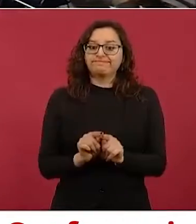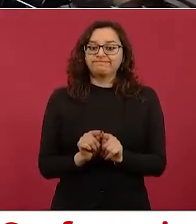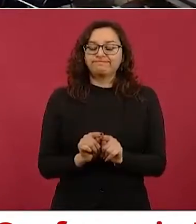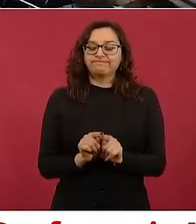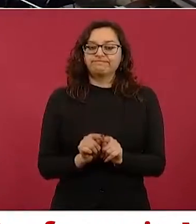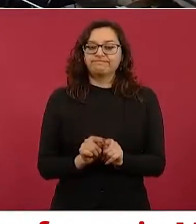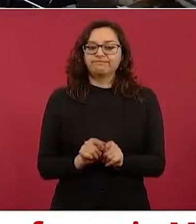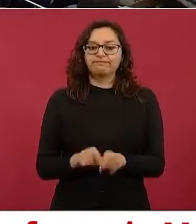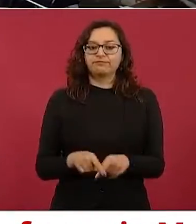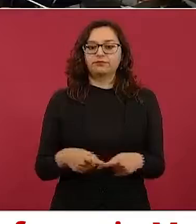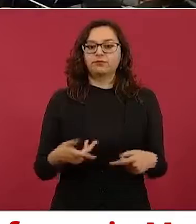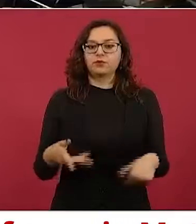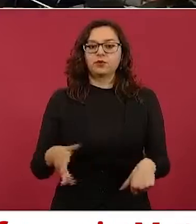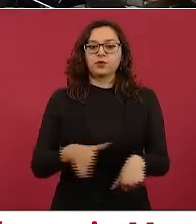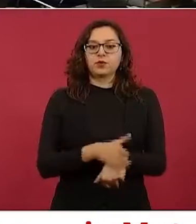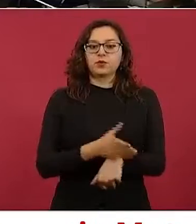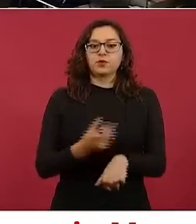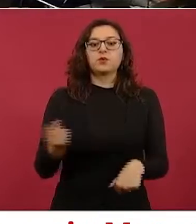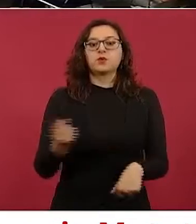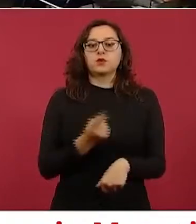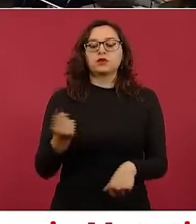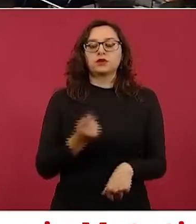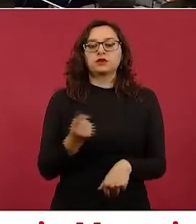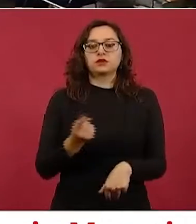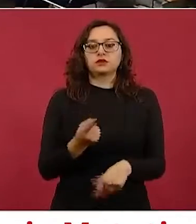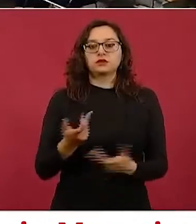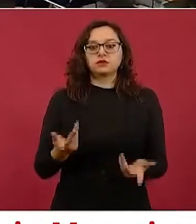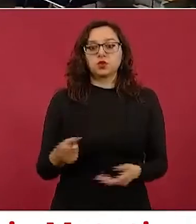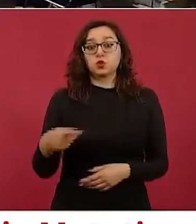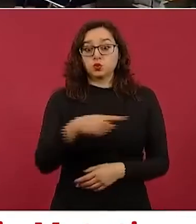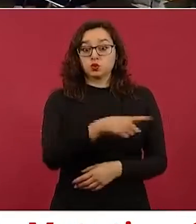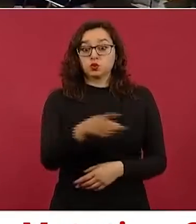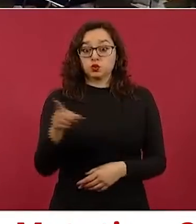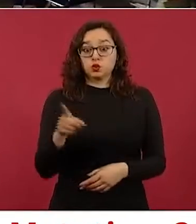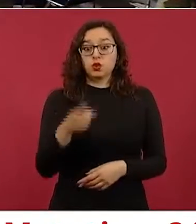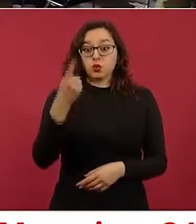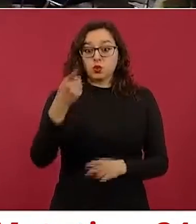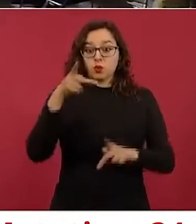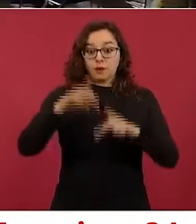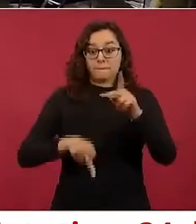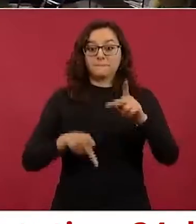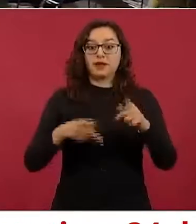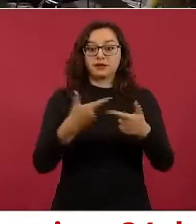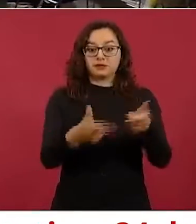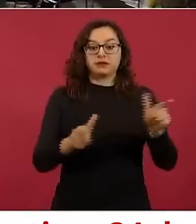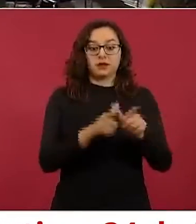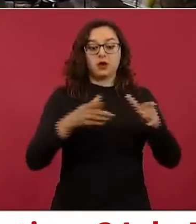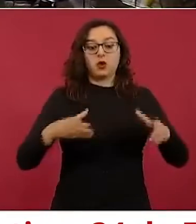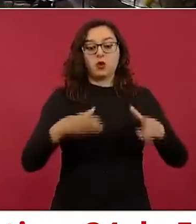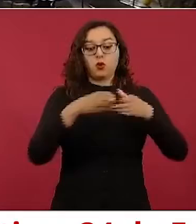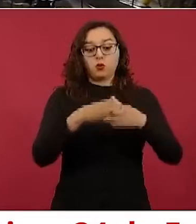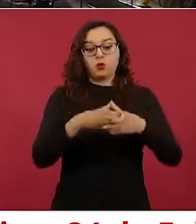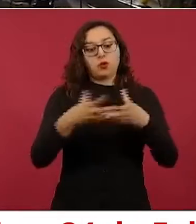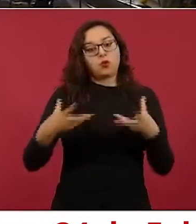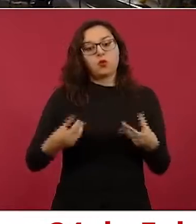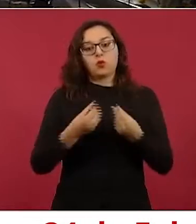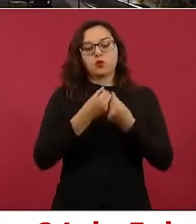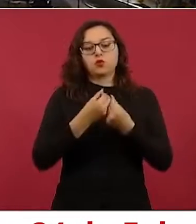está pendiente un grupo de ustedes para ir a